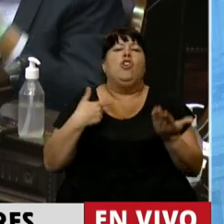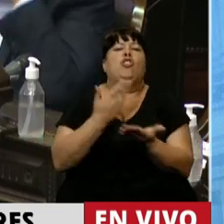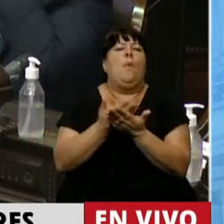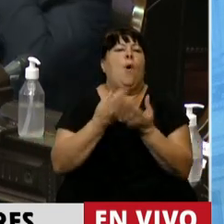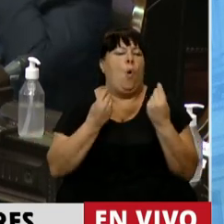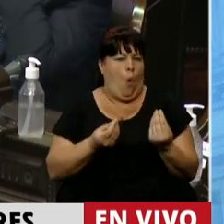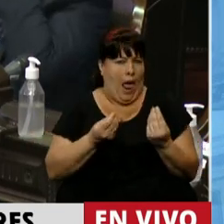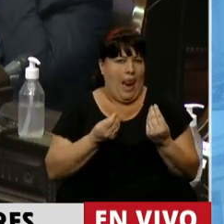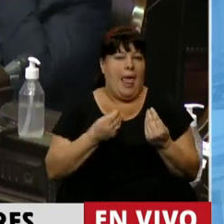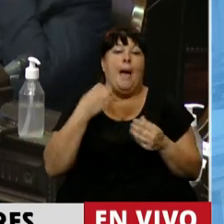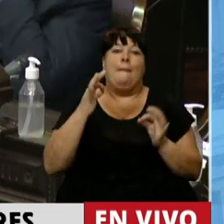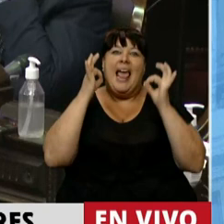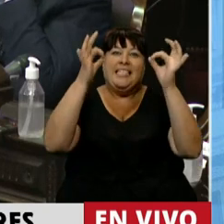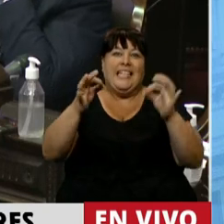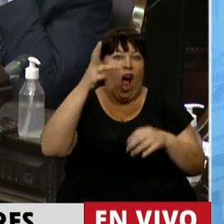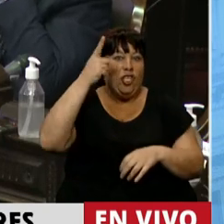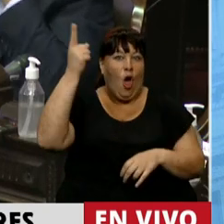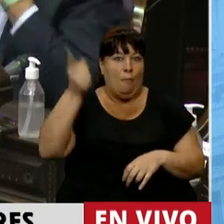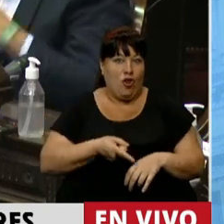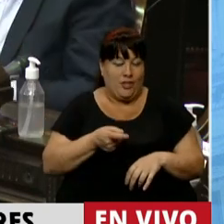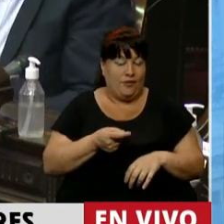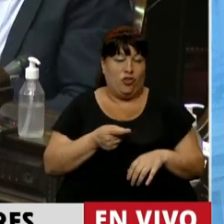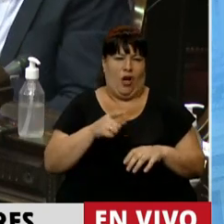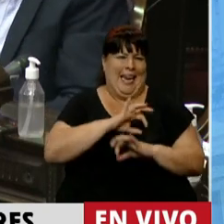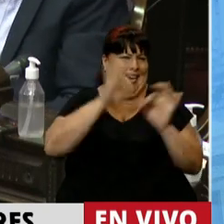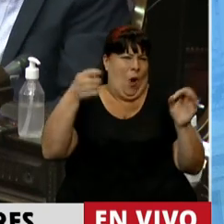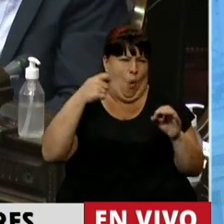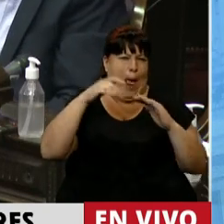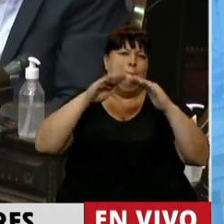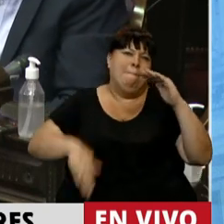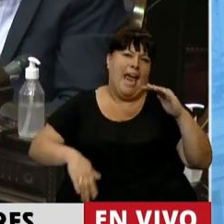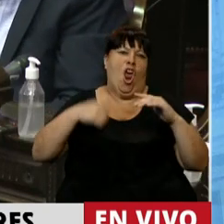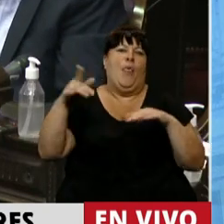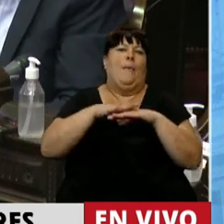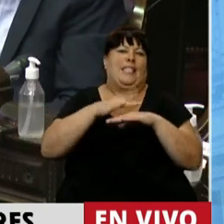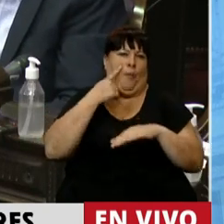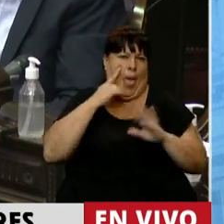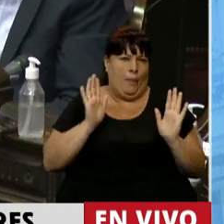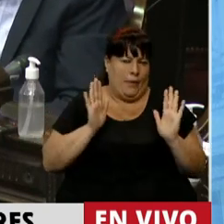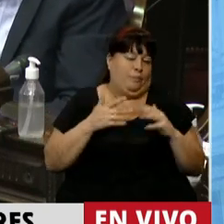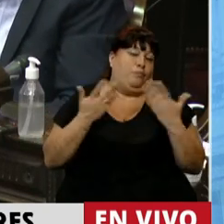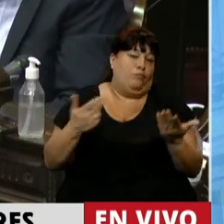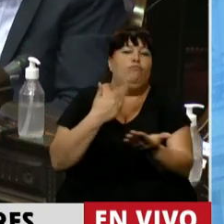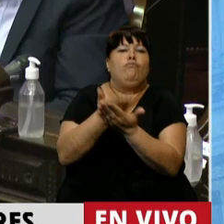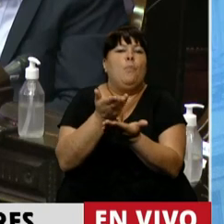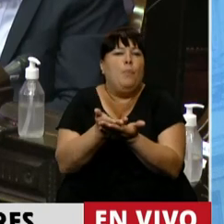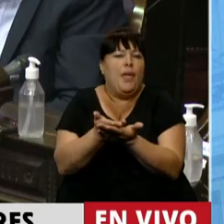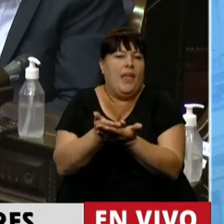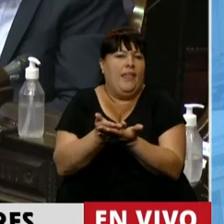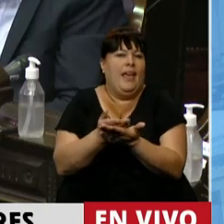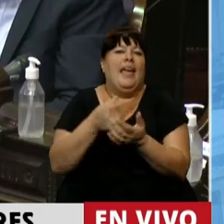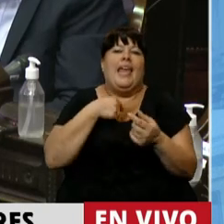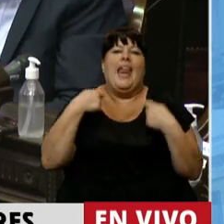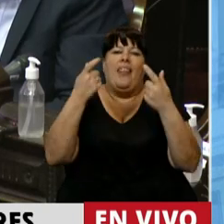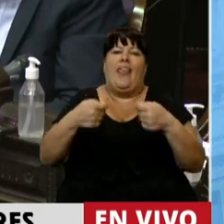proponemos? Para llegar a ese 82% móvil, que ninguna jubilación esté por debajo de la canasta básica, bueno, planteamos que no